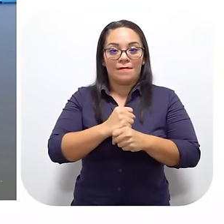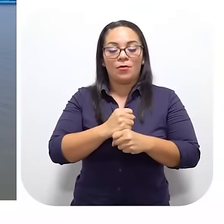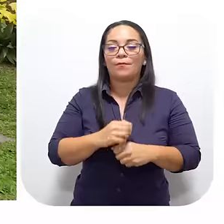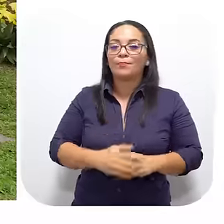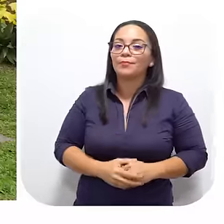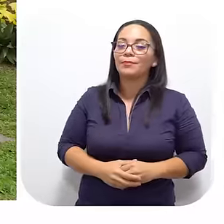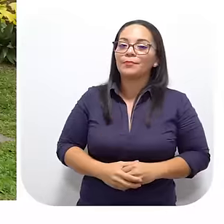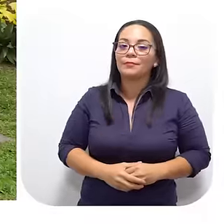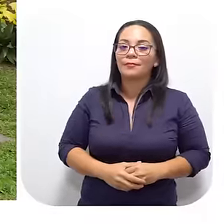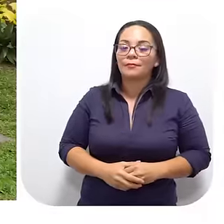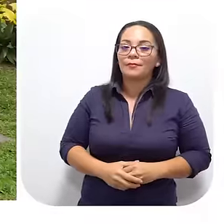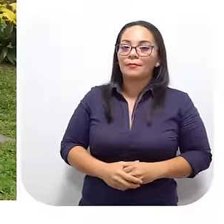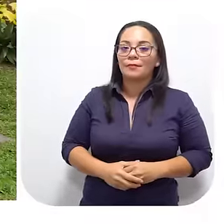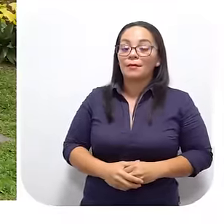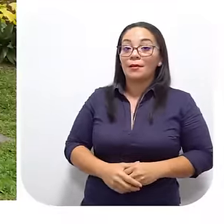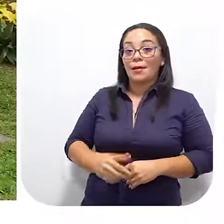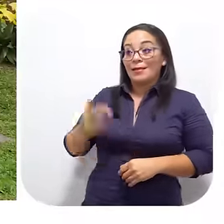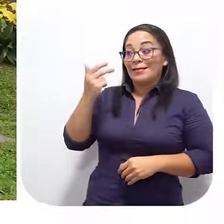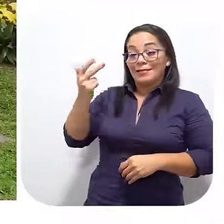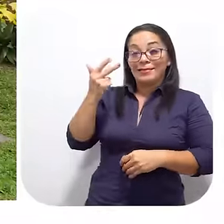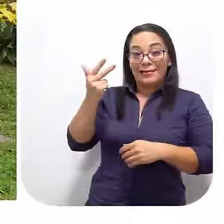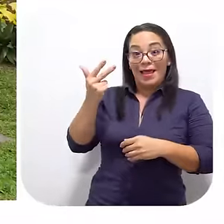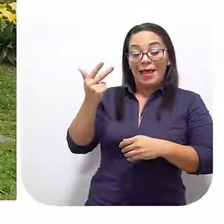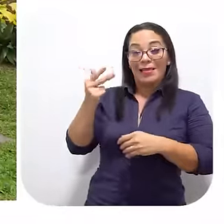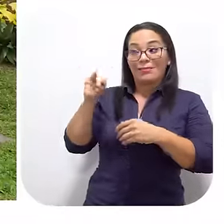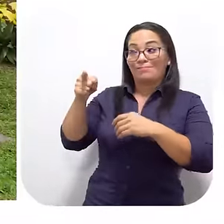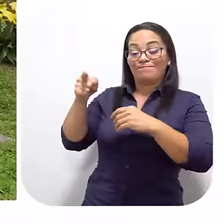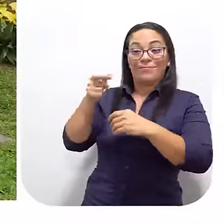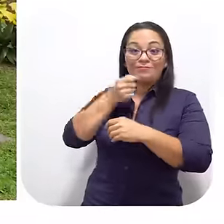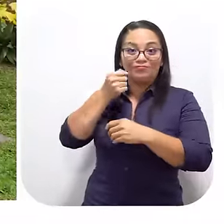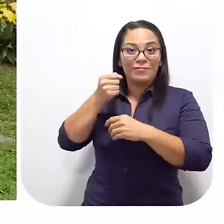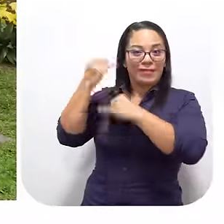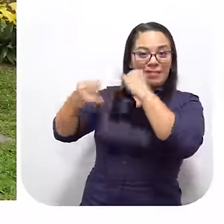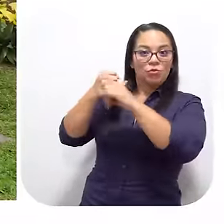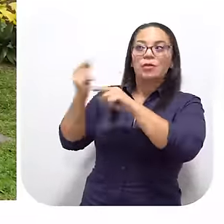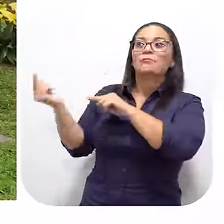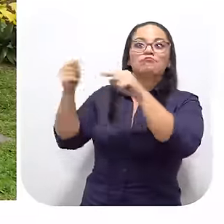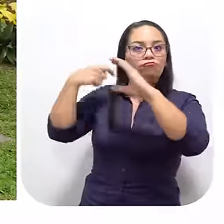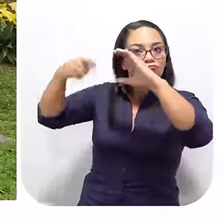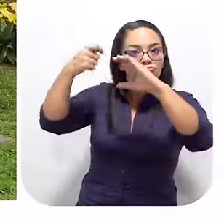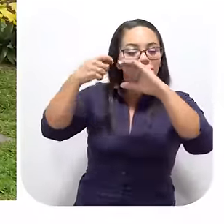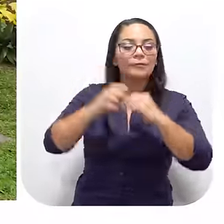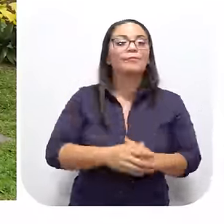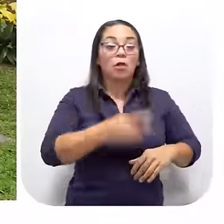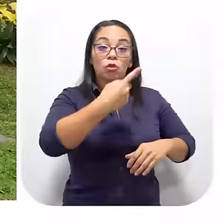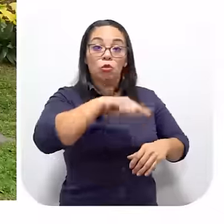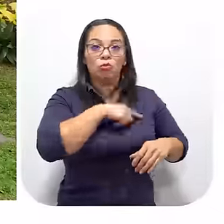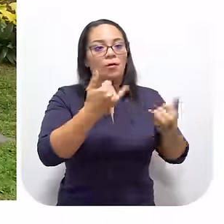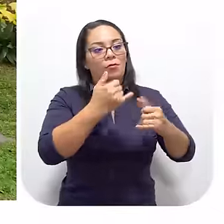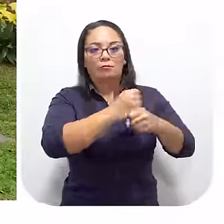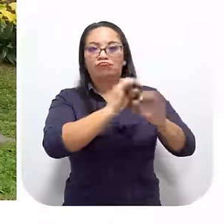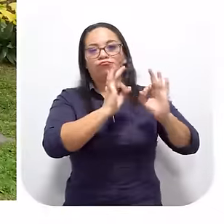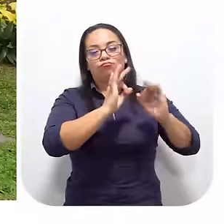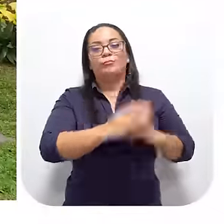trabajo ¿Verdad? Hemos Tres programas Tres cadenas internacionales Han llegado a grabar Sí, entonces Nosotros como